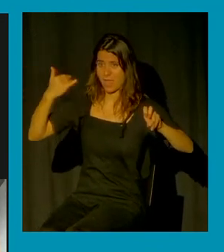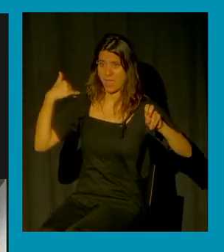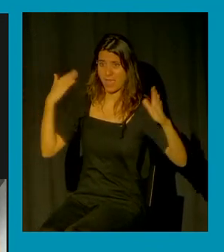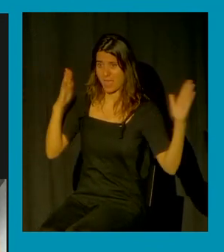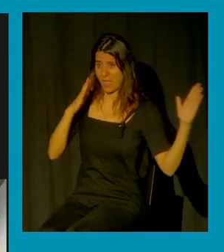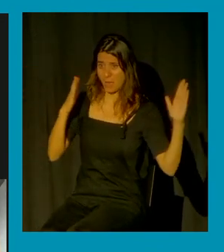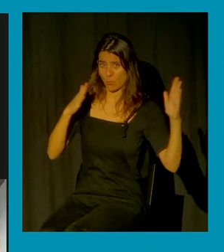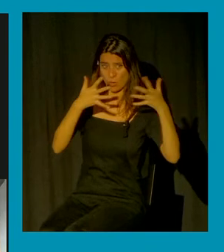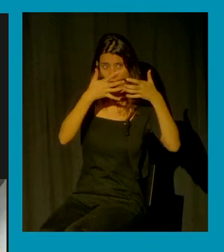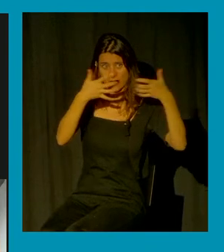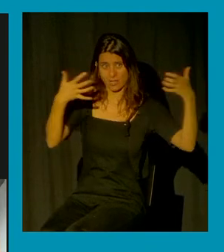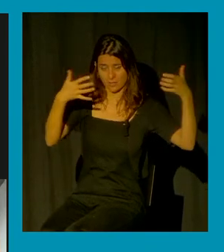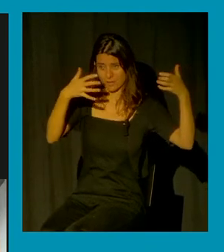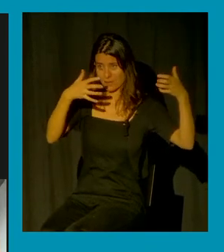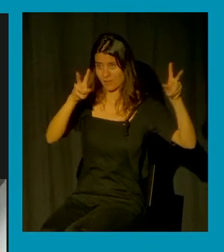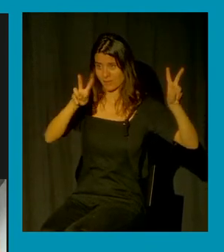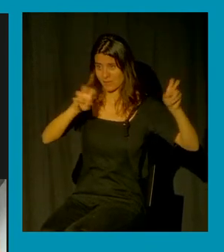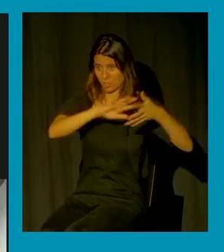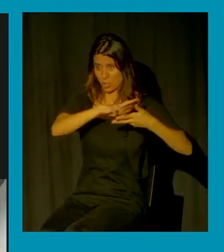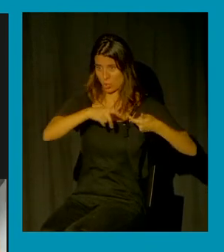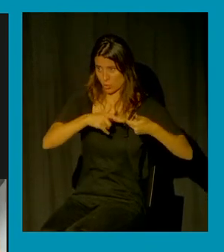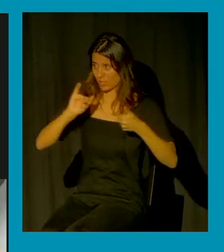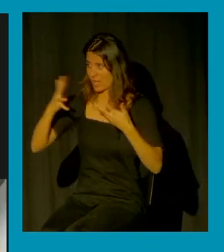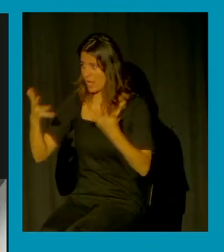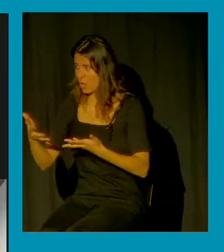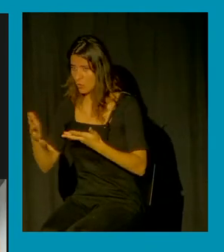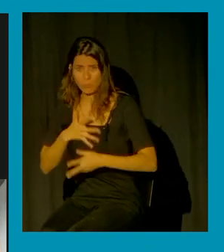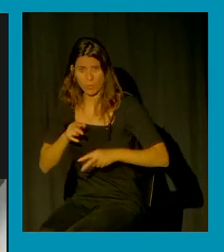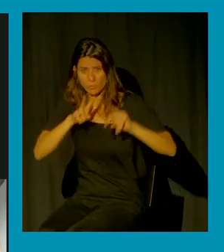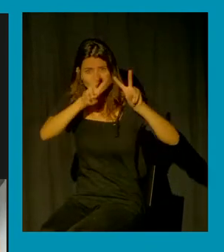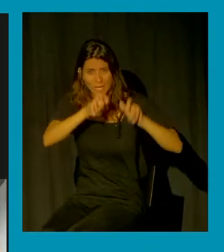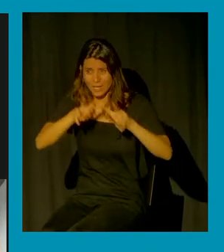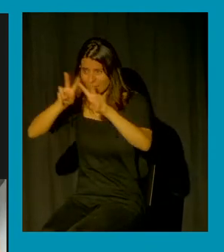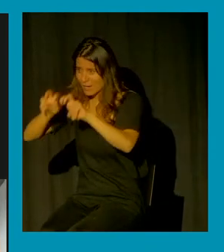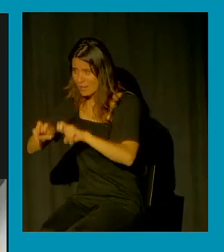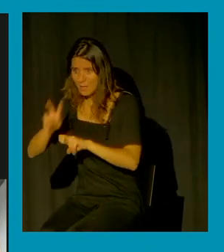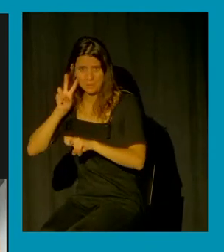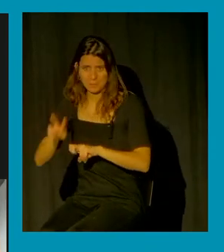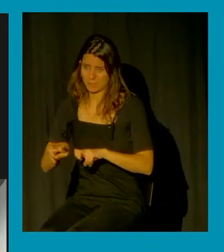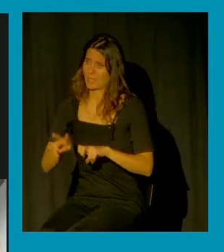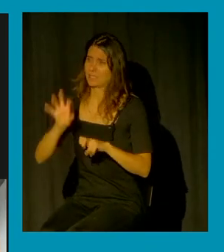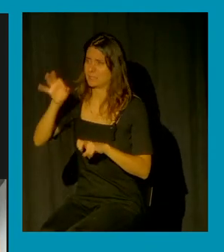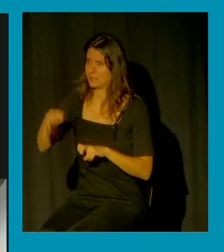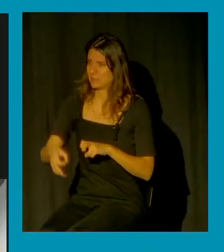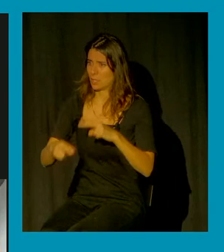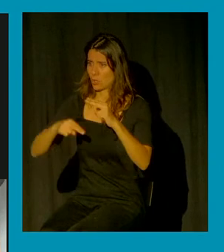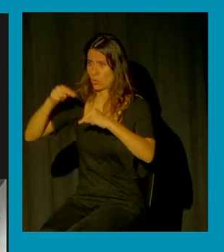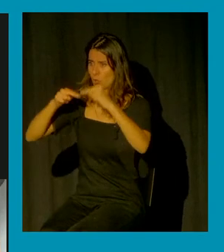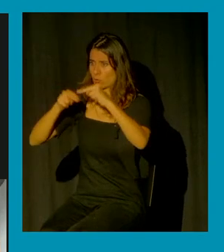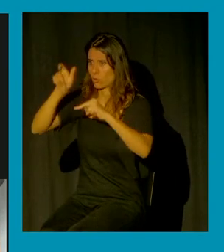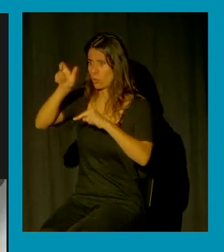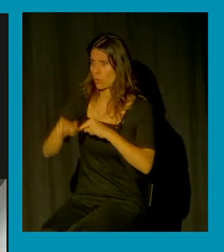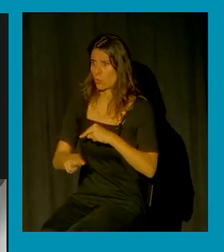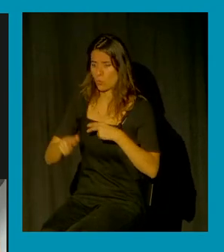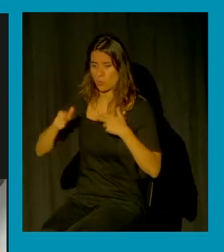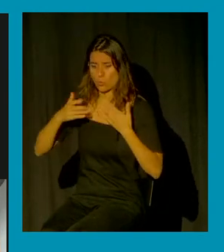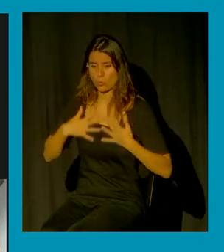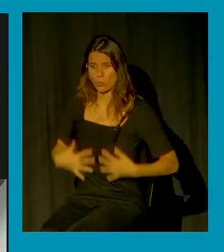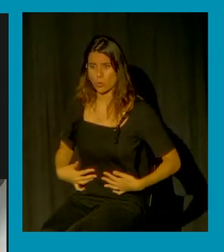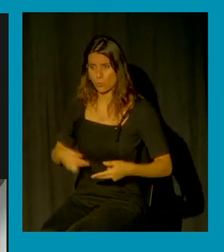analizar desde los textos prescriptivos y ver cómo precisamente se construyen los cuerpos dóciles a través de cómo